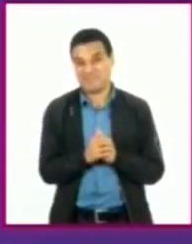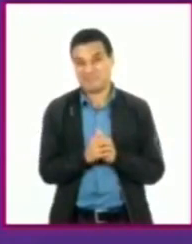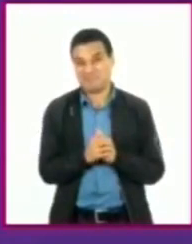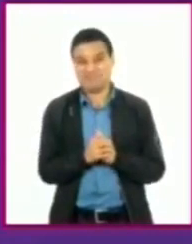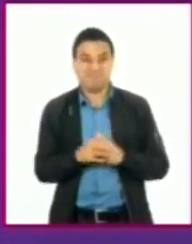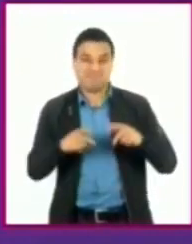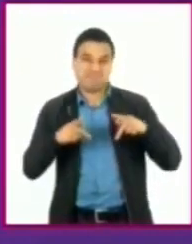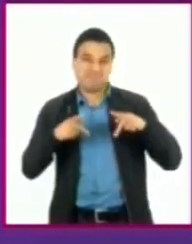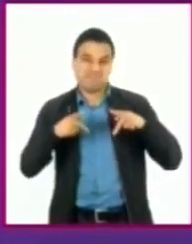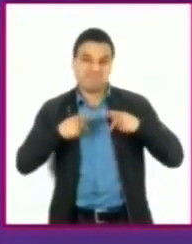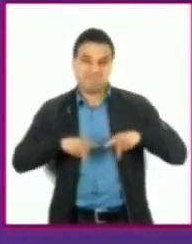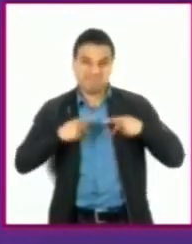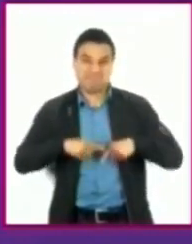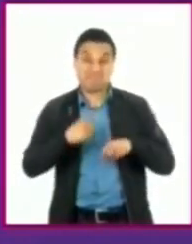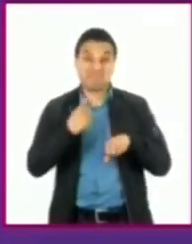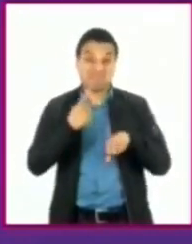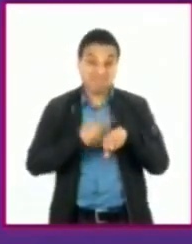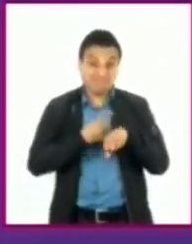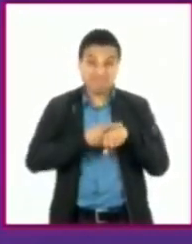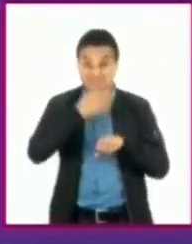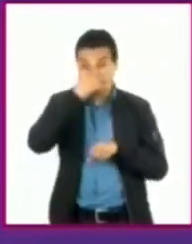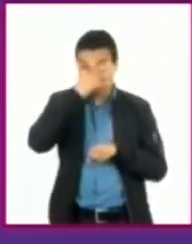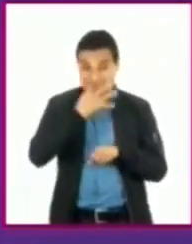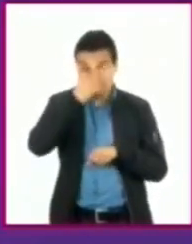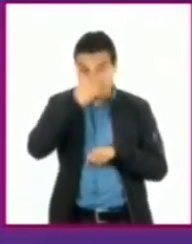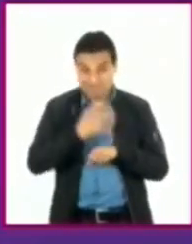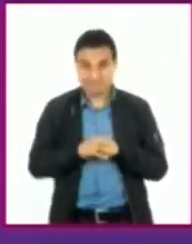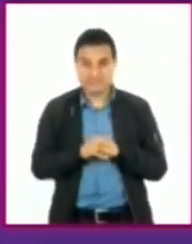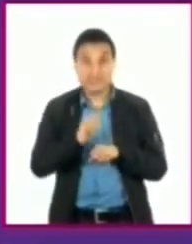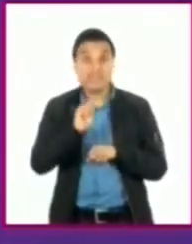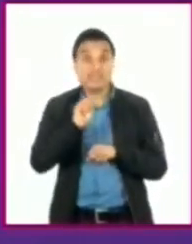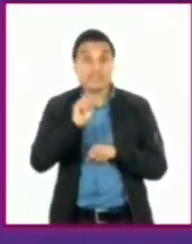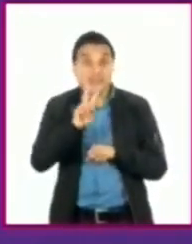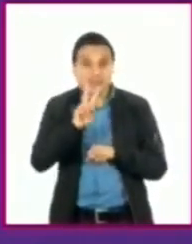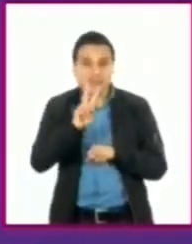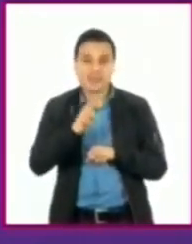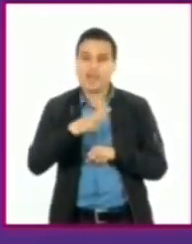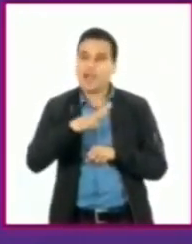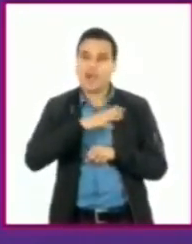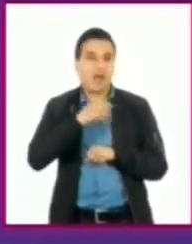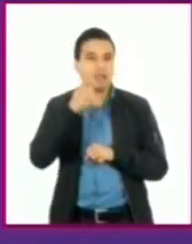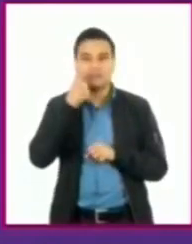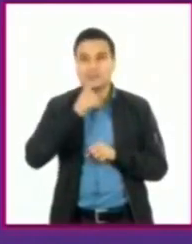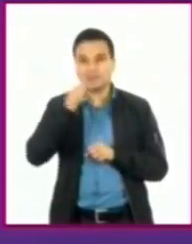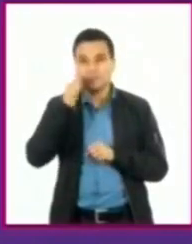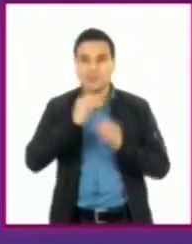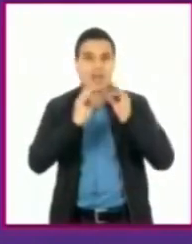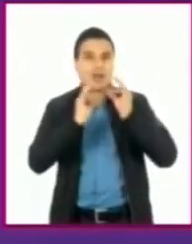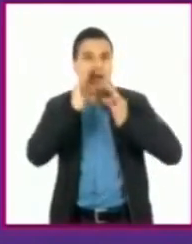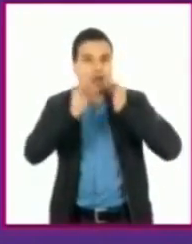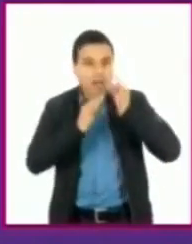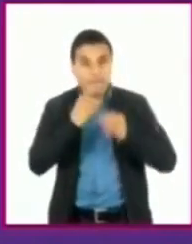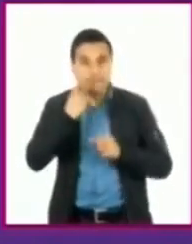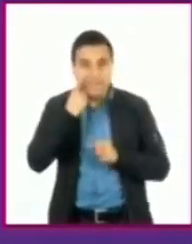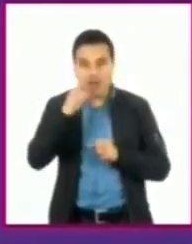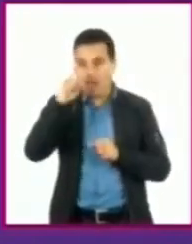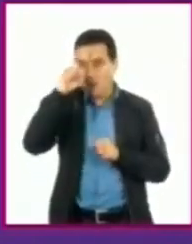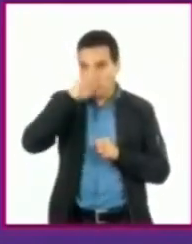vías aéreas, si tú ves la televisión, está llena en su mayoría de anuncios de antigripales.